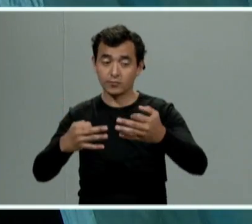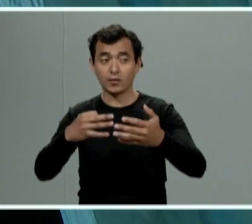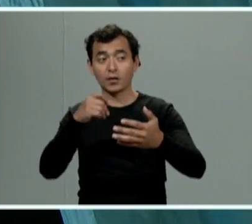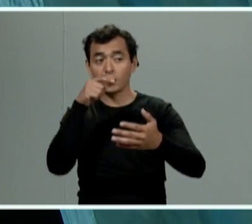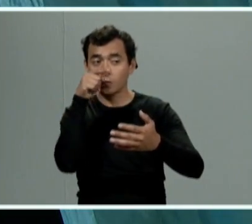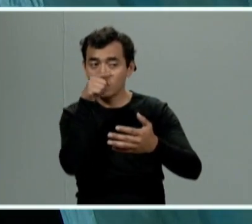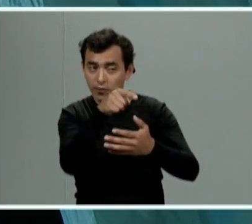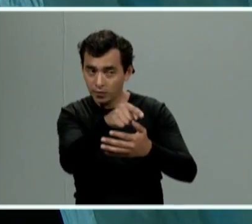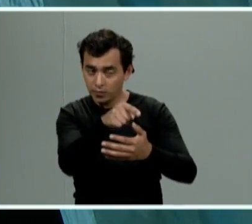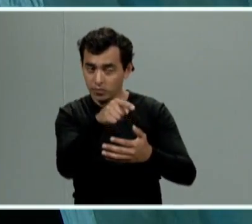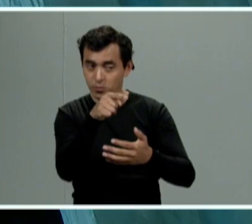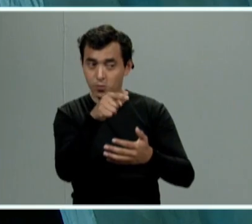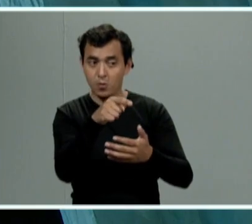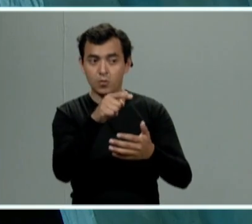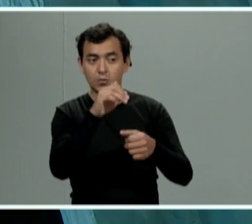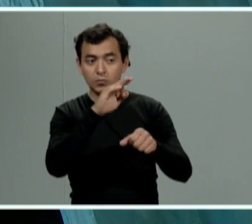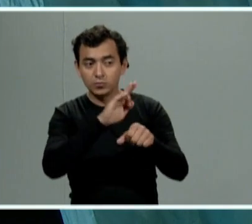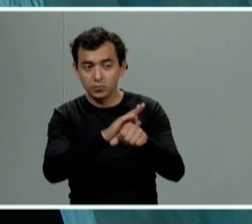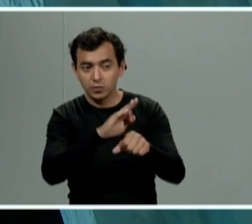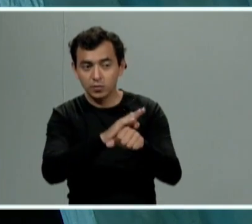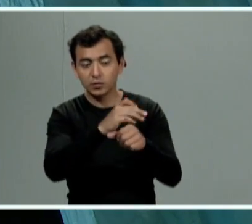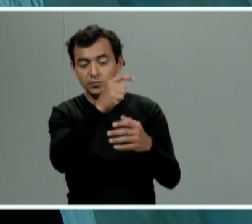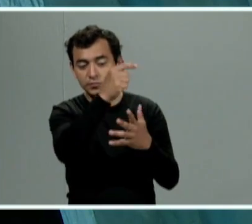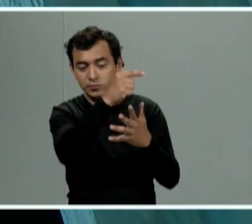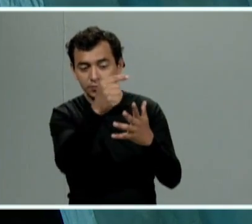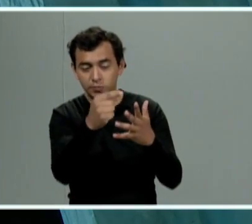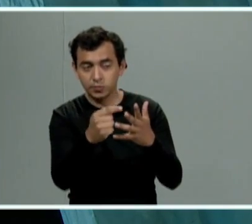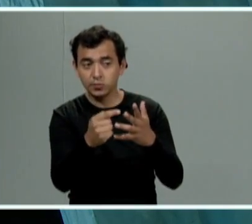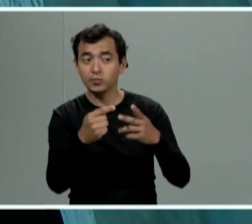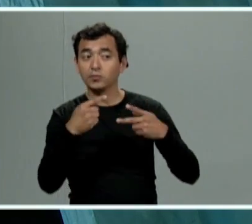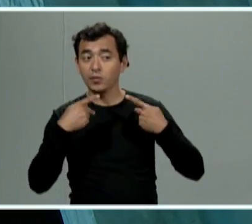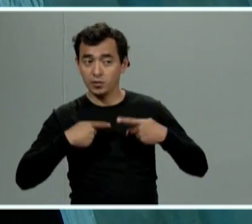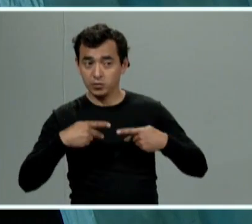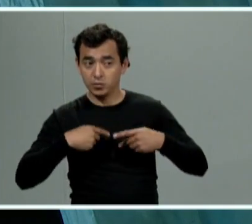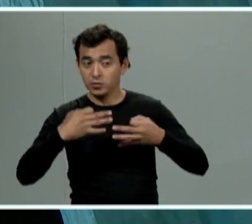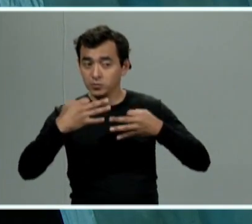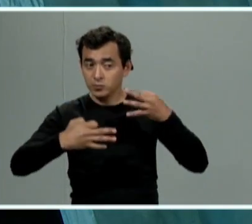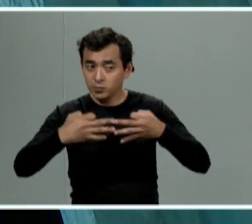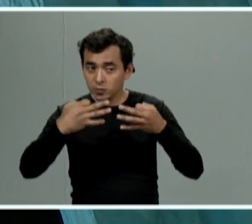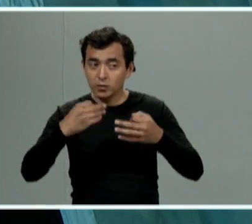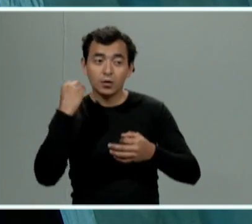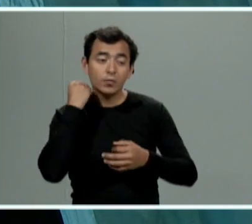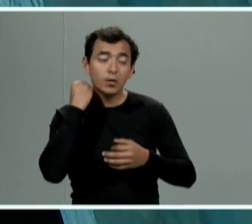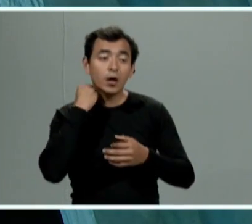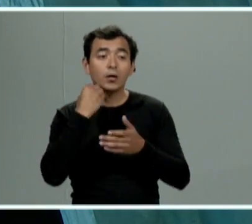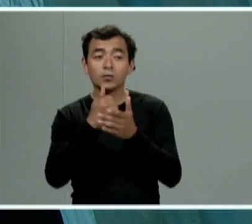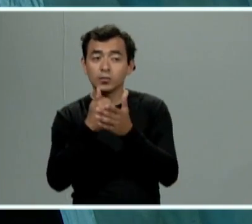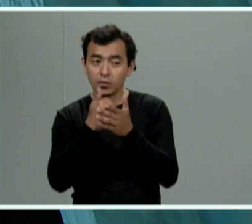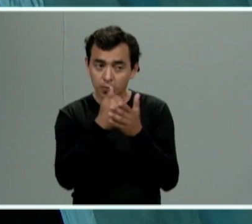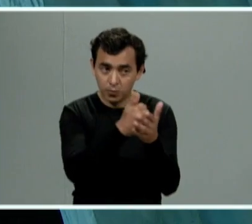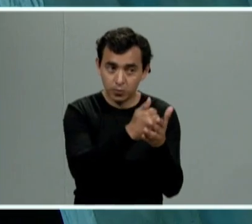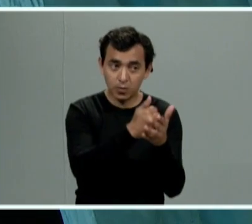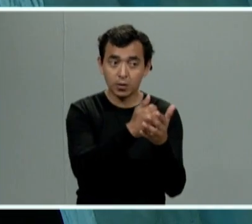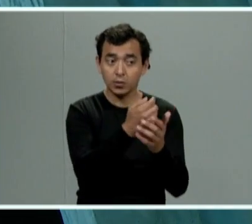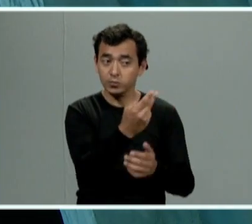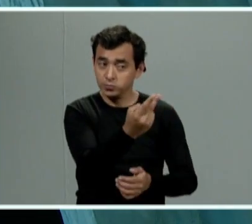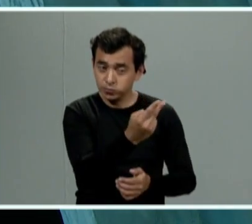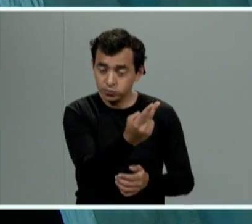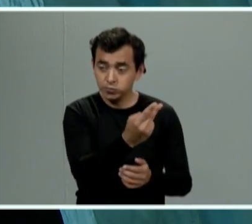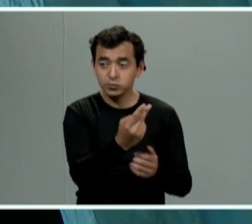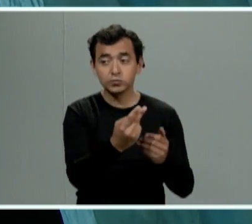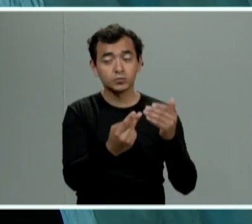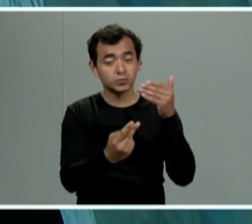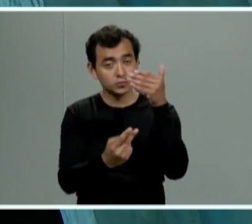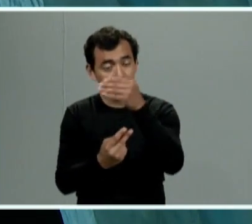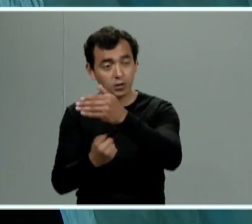la víctima que tiene derecho a nombrar a un asesor jurídico que va a coadyuvar con el fiscal en todo lo que es la investigación